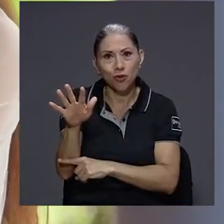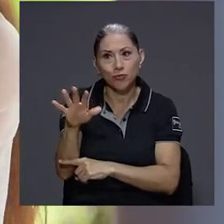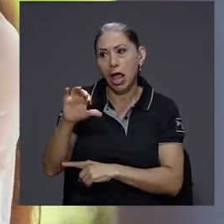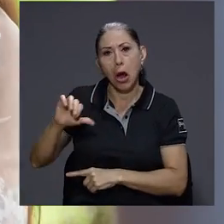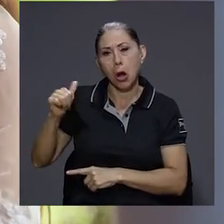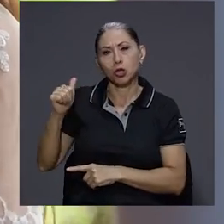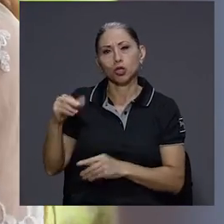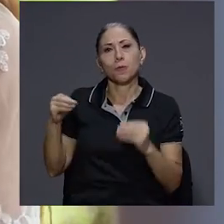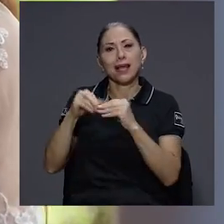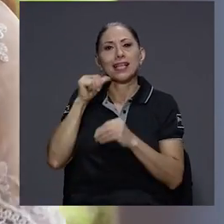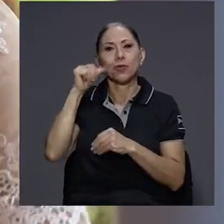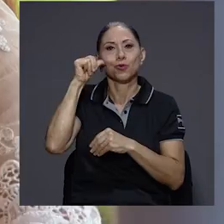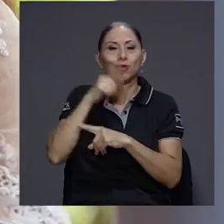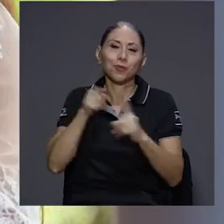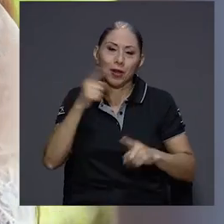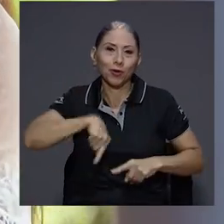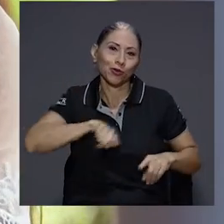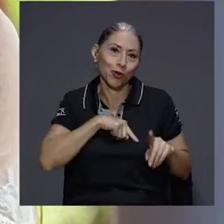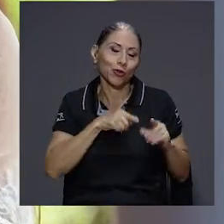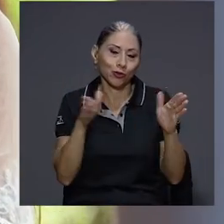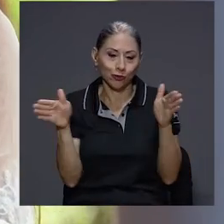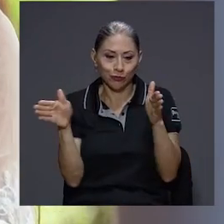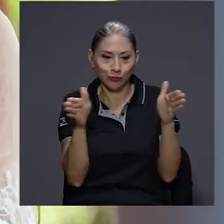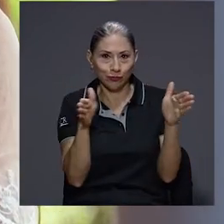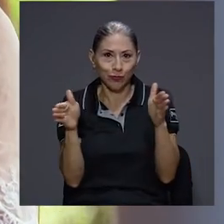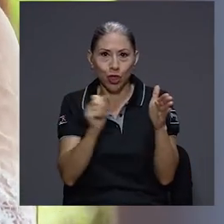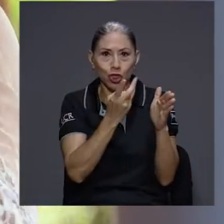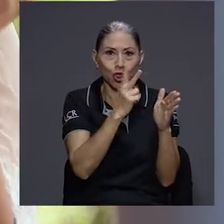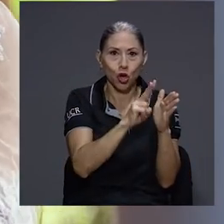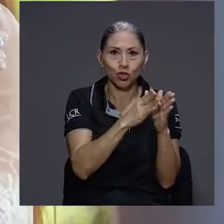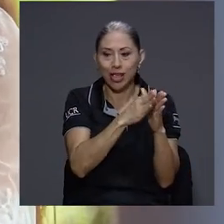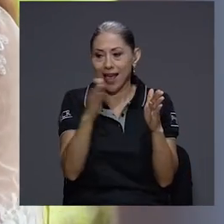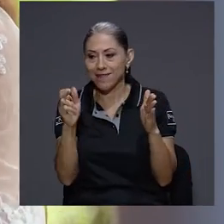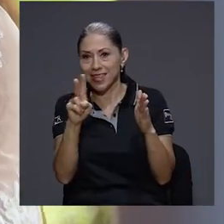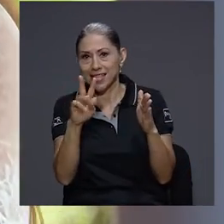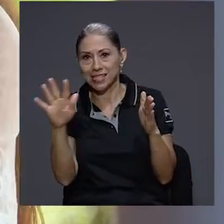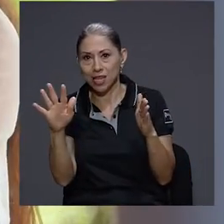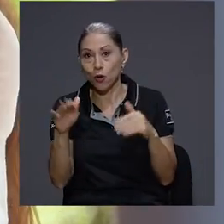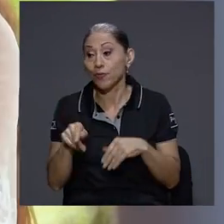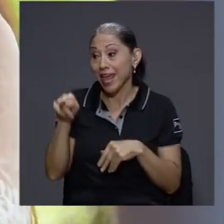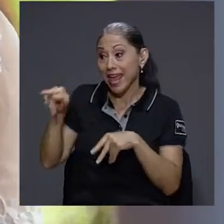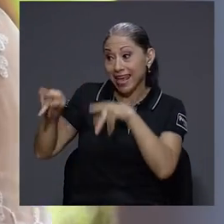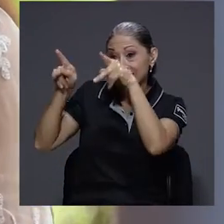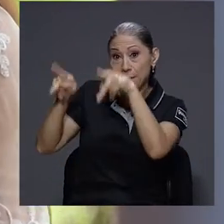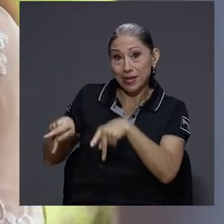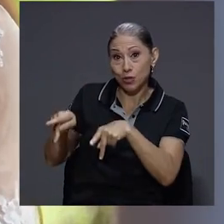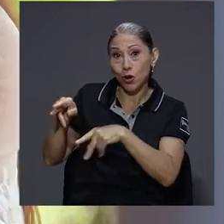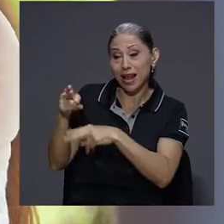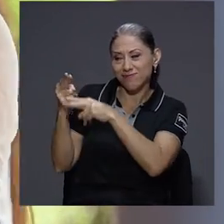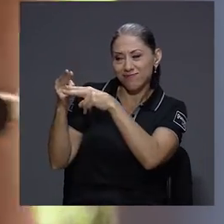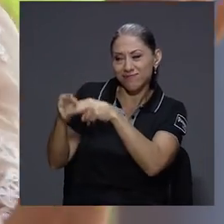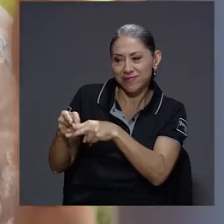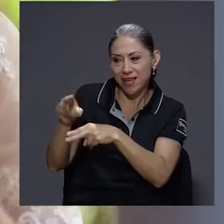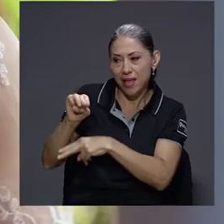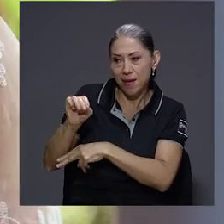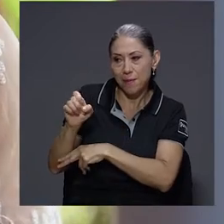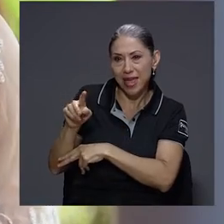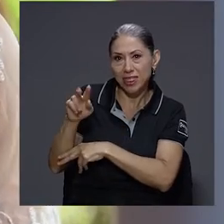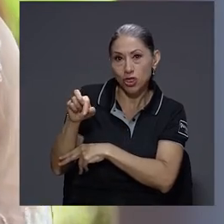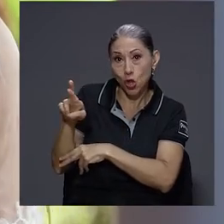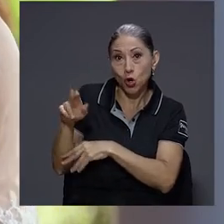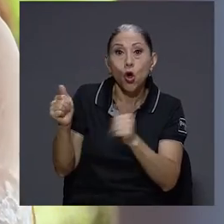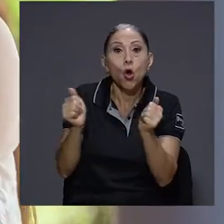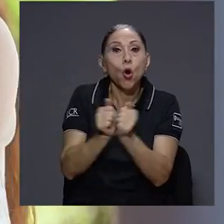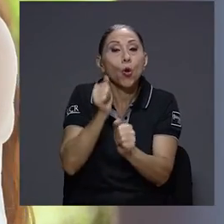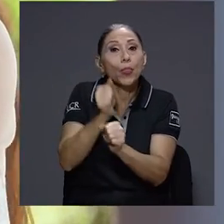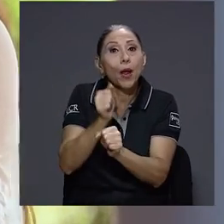trabajando con este rango de población. Y que las personas mentoras, con nuestro trabajo y con nuestra colaboración,